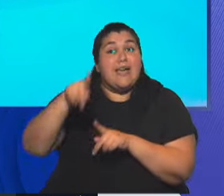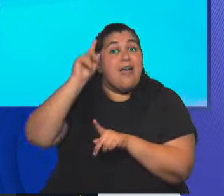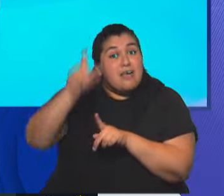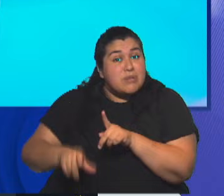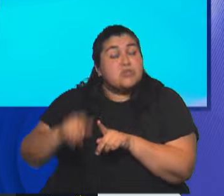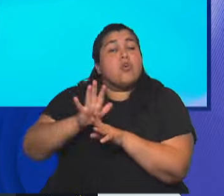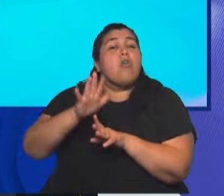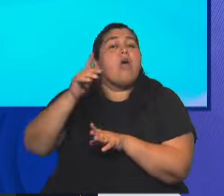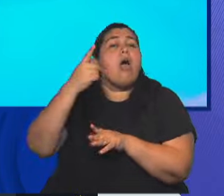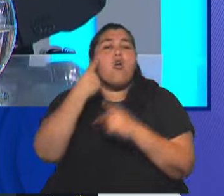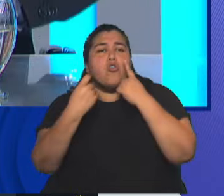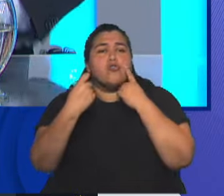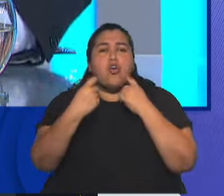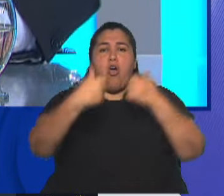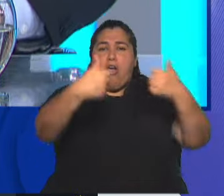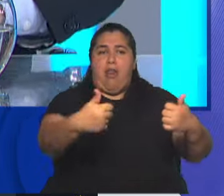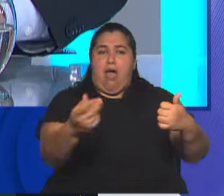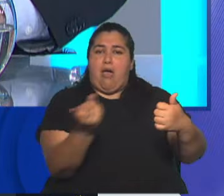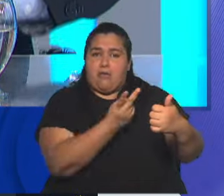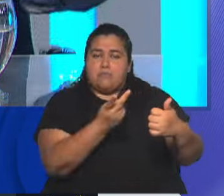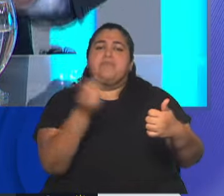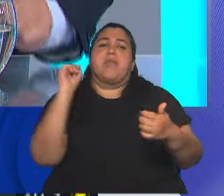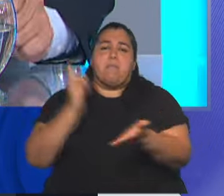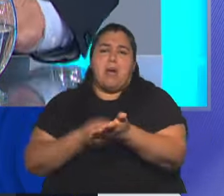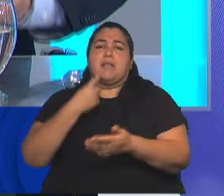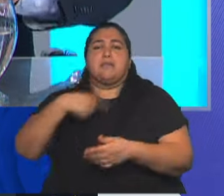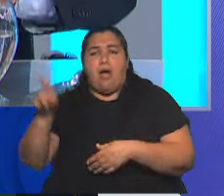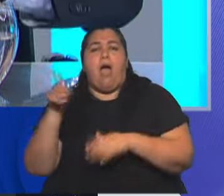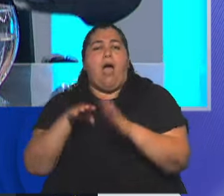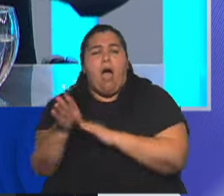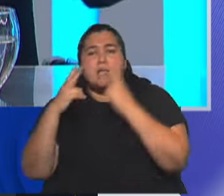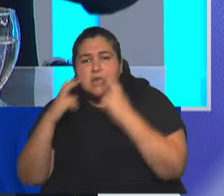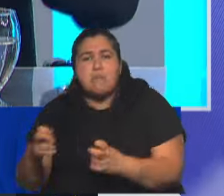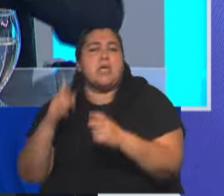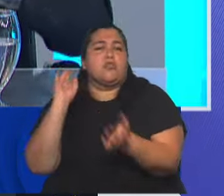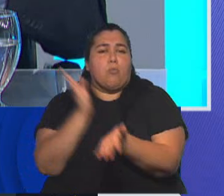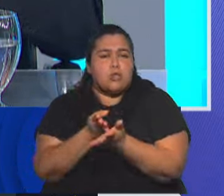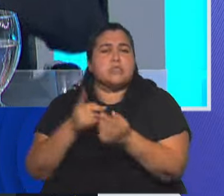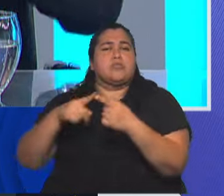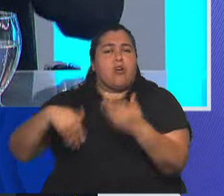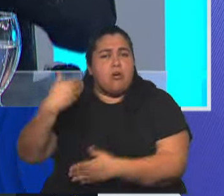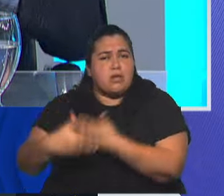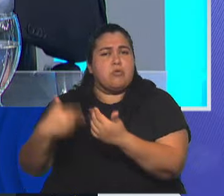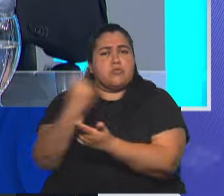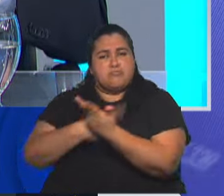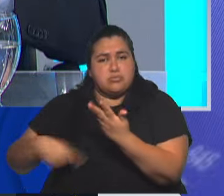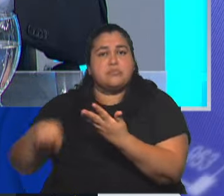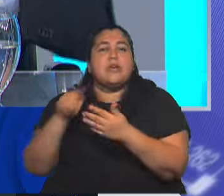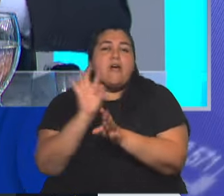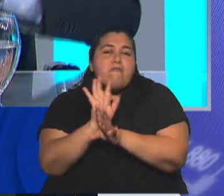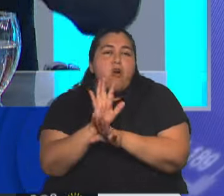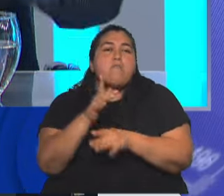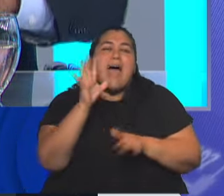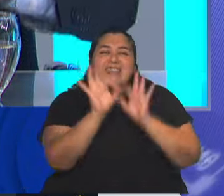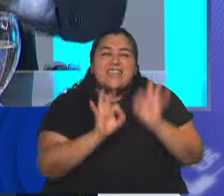controla las partes y dispone de allanamientos, detenciones, procesamientos, resuelve las cuestiones dirimentes del